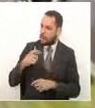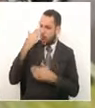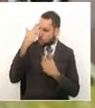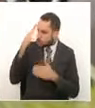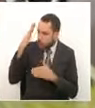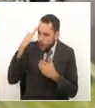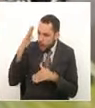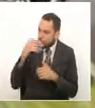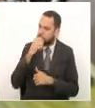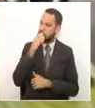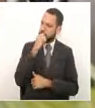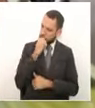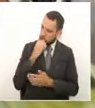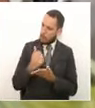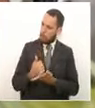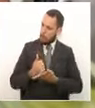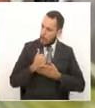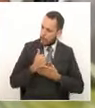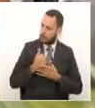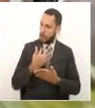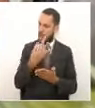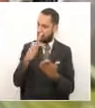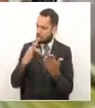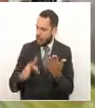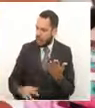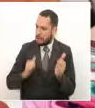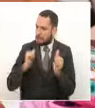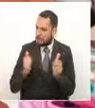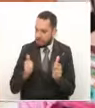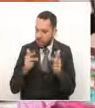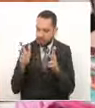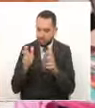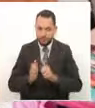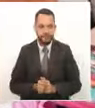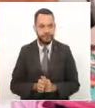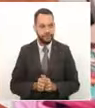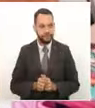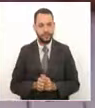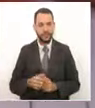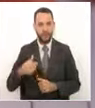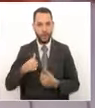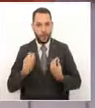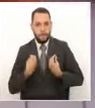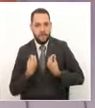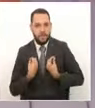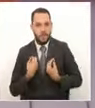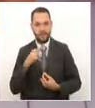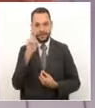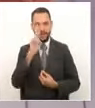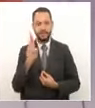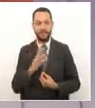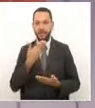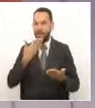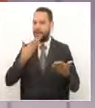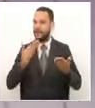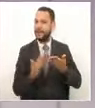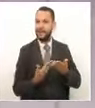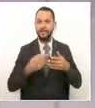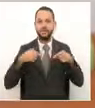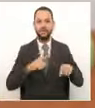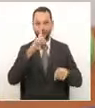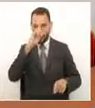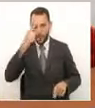entonces los escribo en mi cuaderno y los estudio mucho. Vivo en Risaralda y quiero agradecerle a la Gobernación,